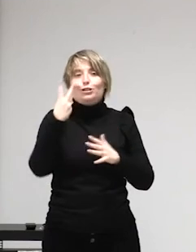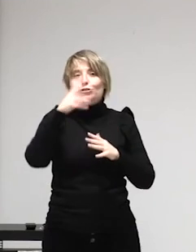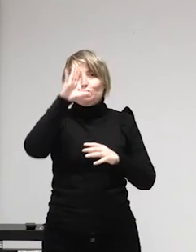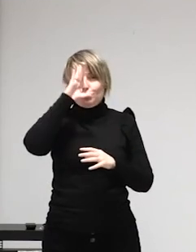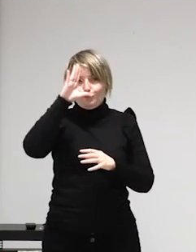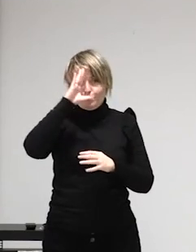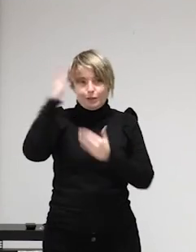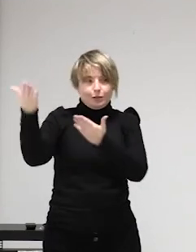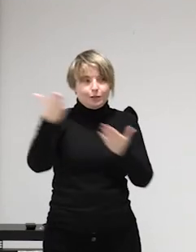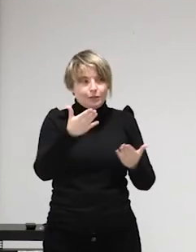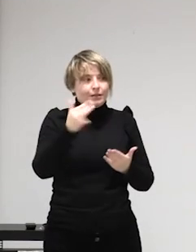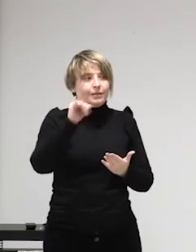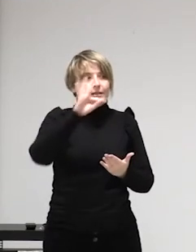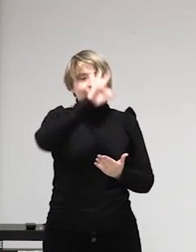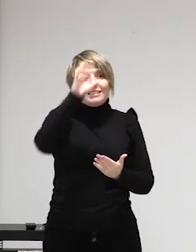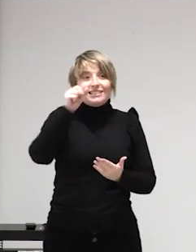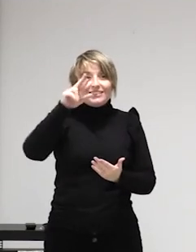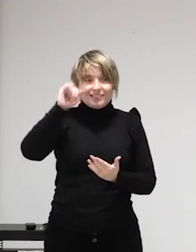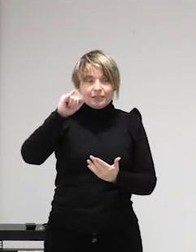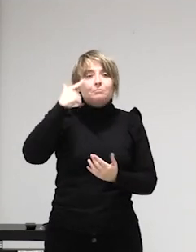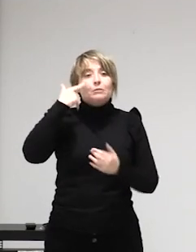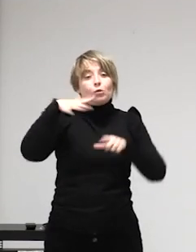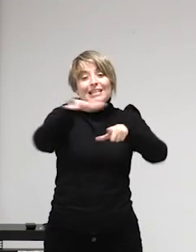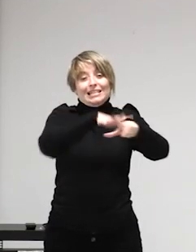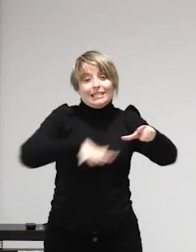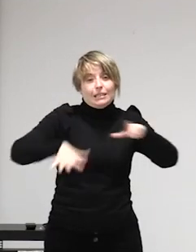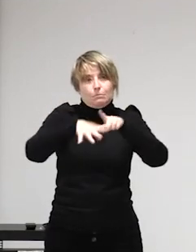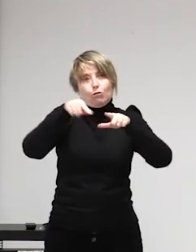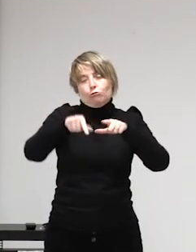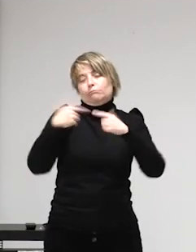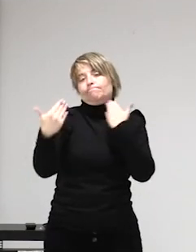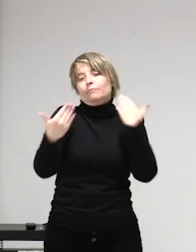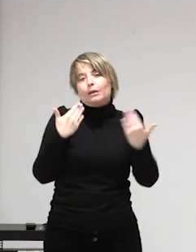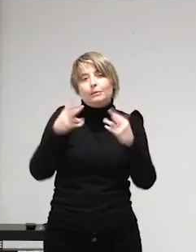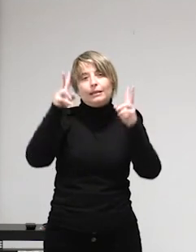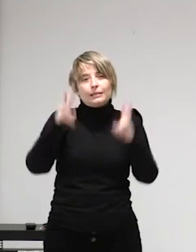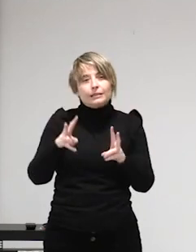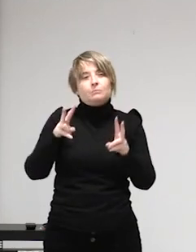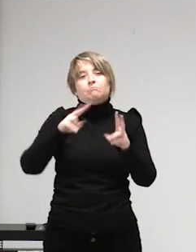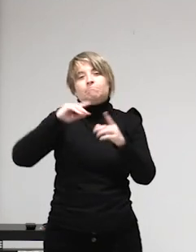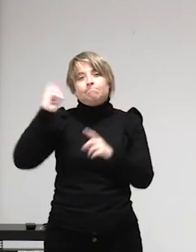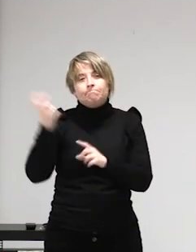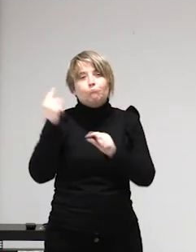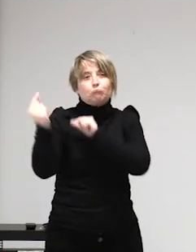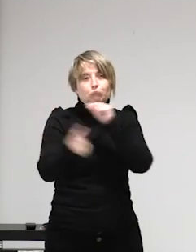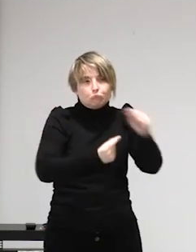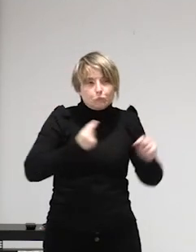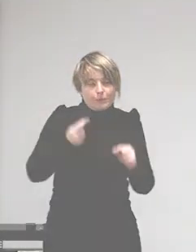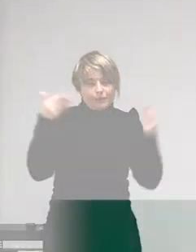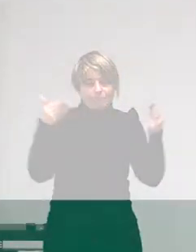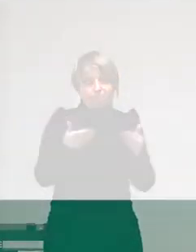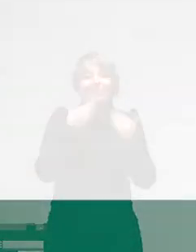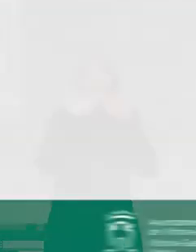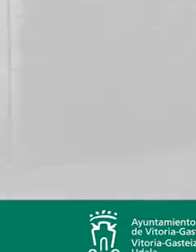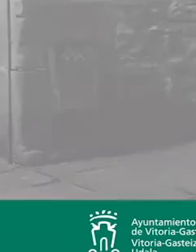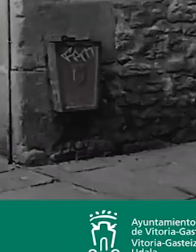que va con la pila pues lo suyo yo creo que es pediros que despidamos a Carolina Crevente con un fortísimo aplauso